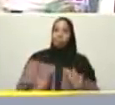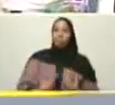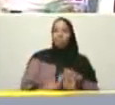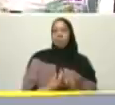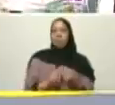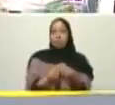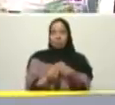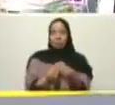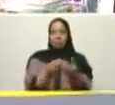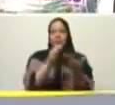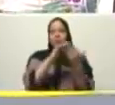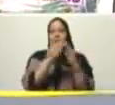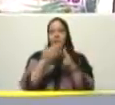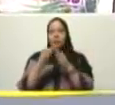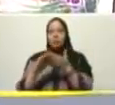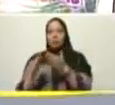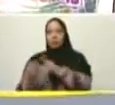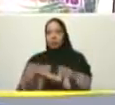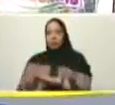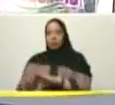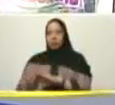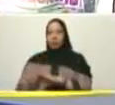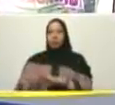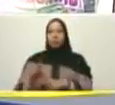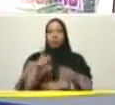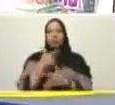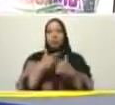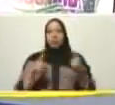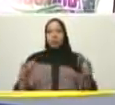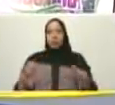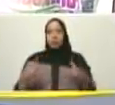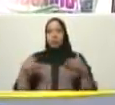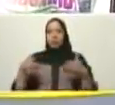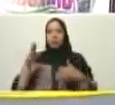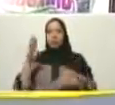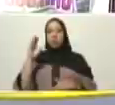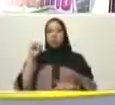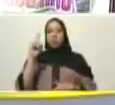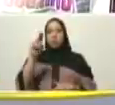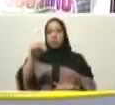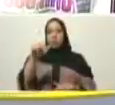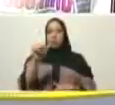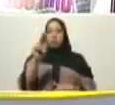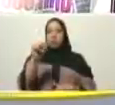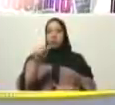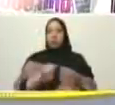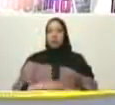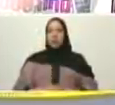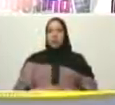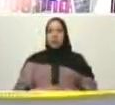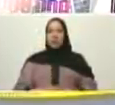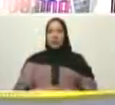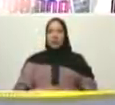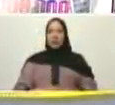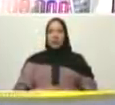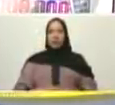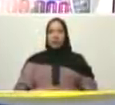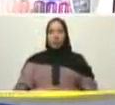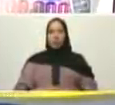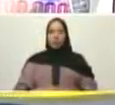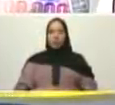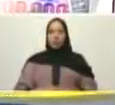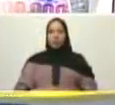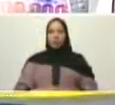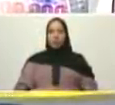complejo habitacional bicentenario de la victoria de Bomboná de la batalla de Bomboná Luisa